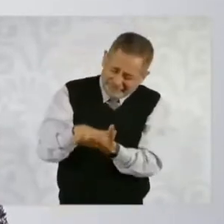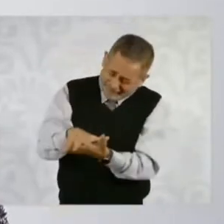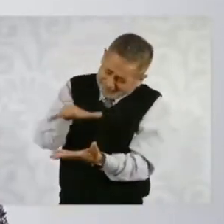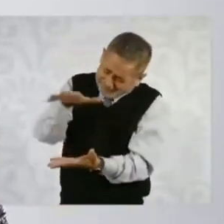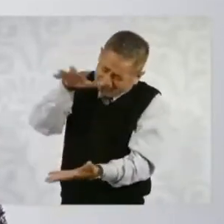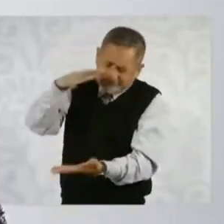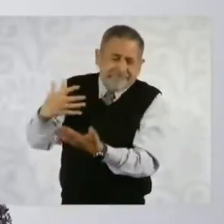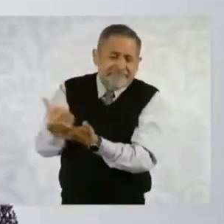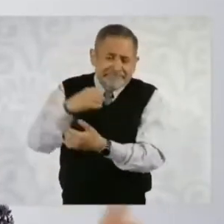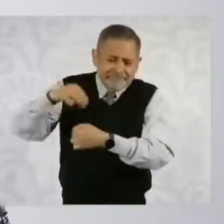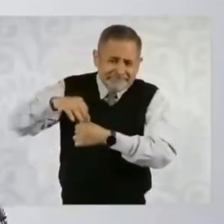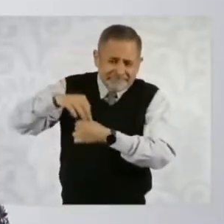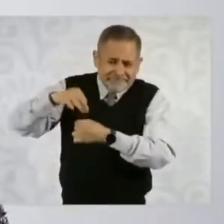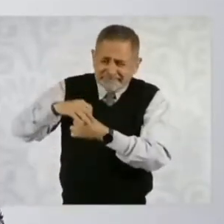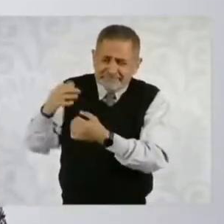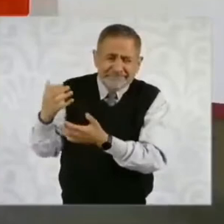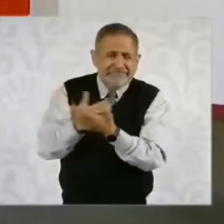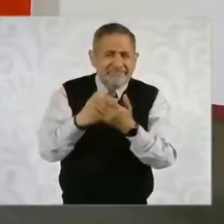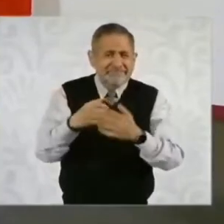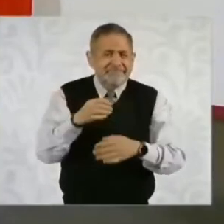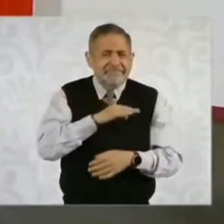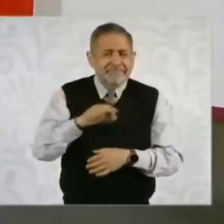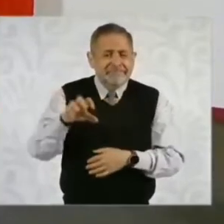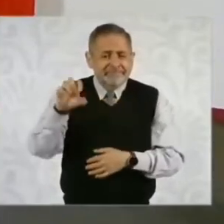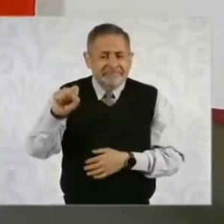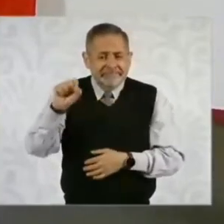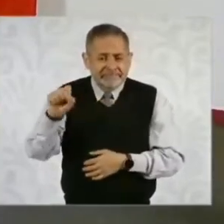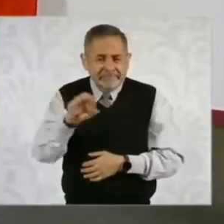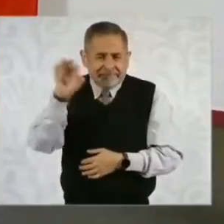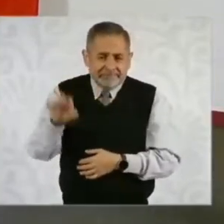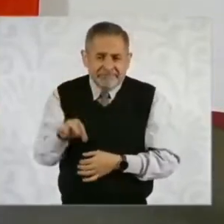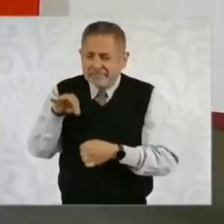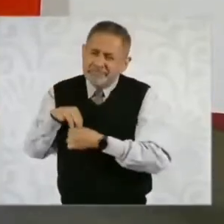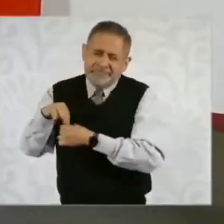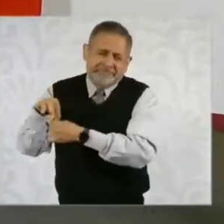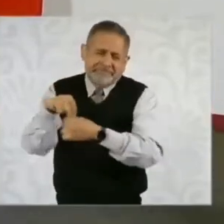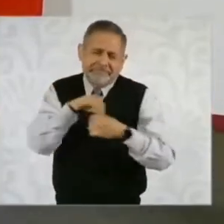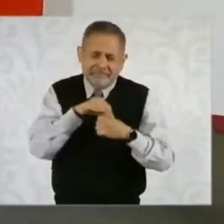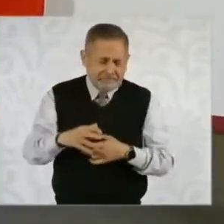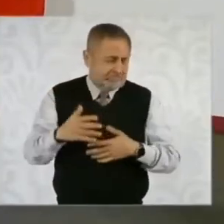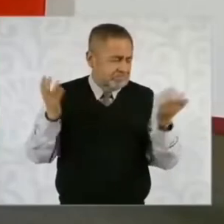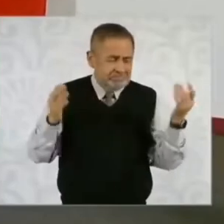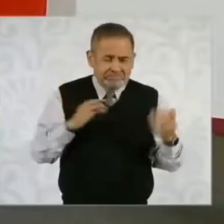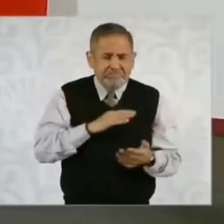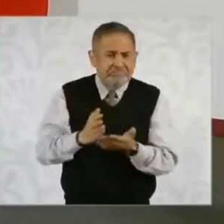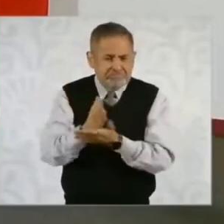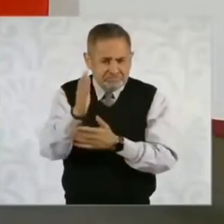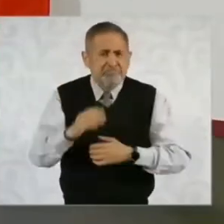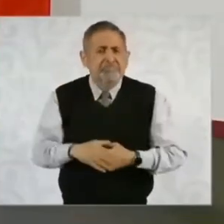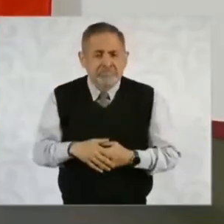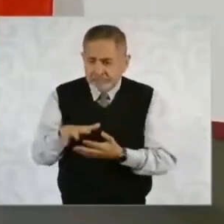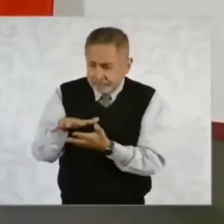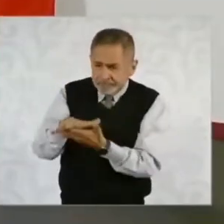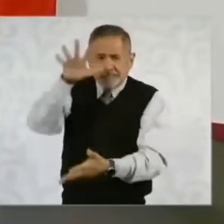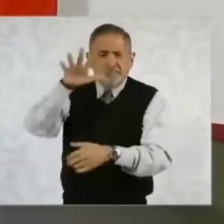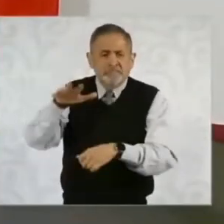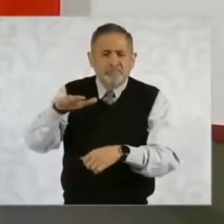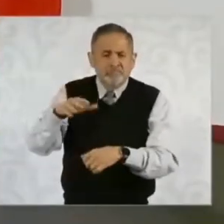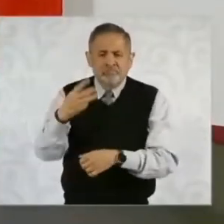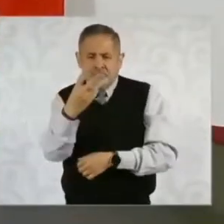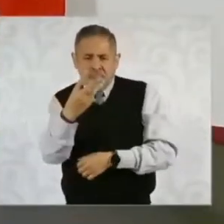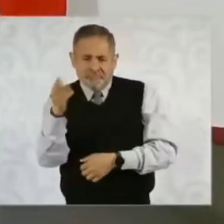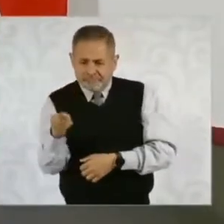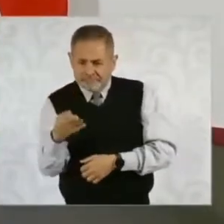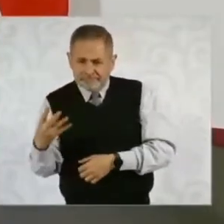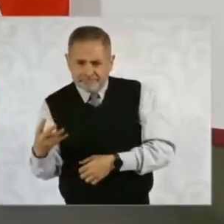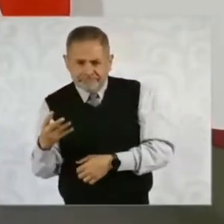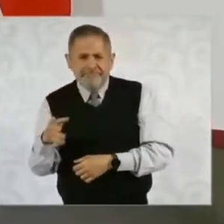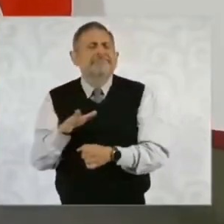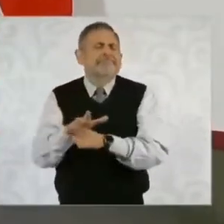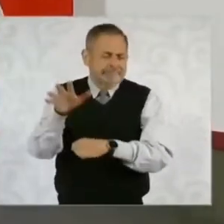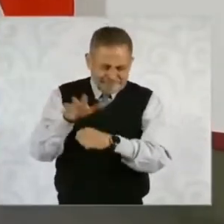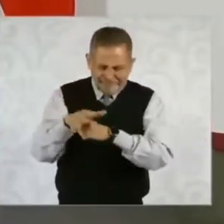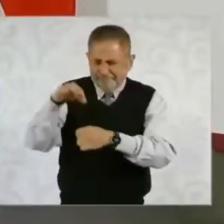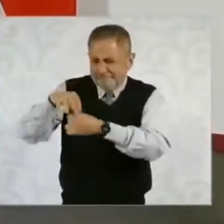diputados,